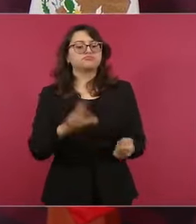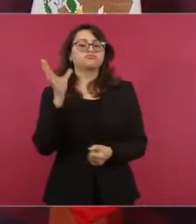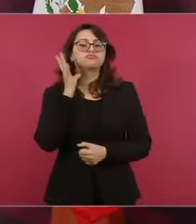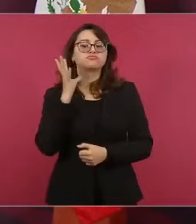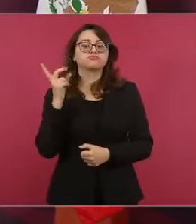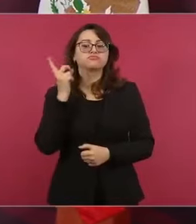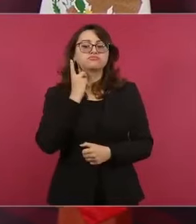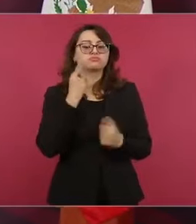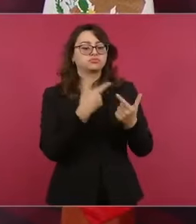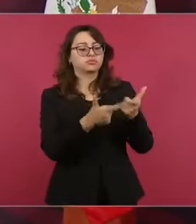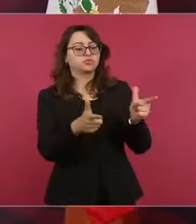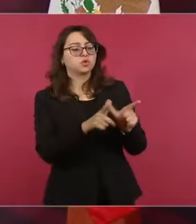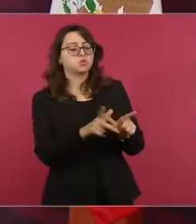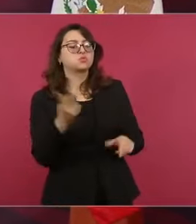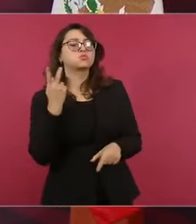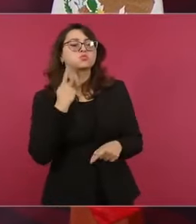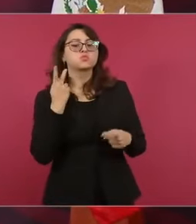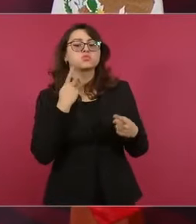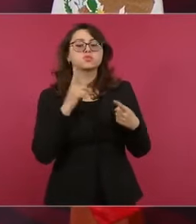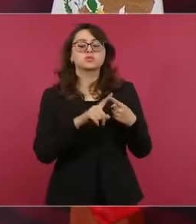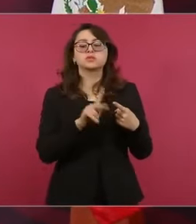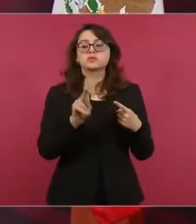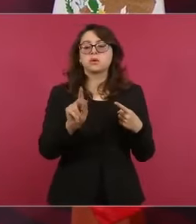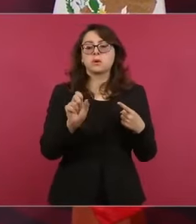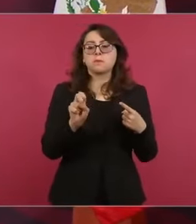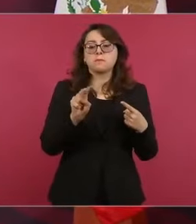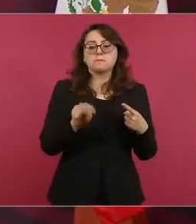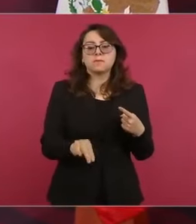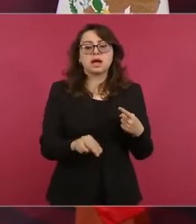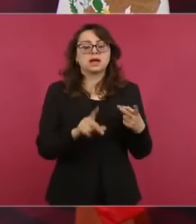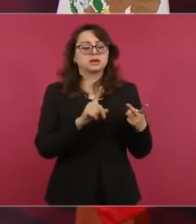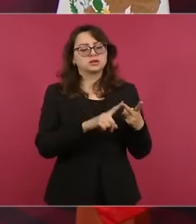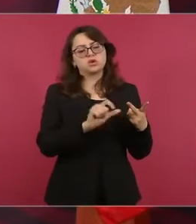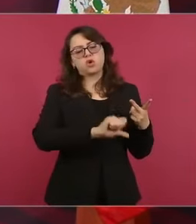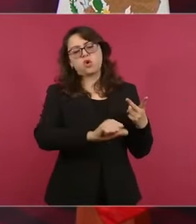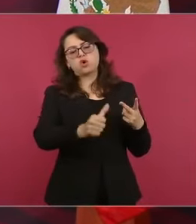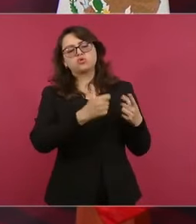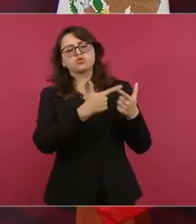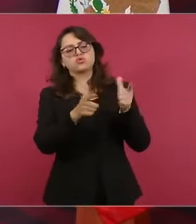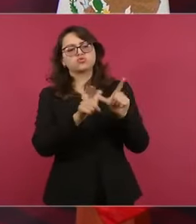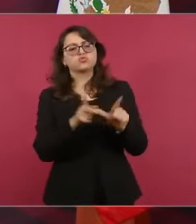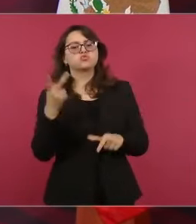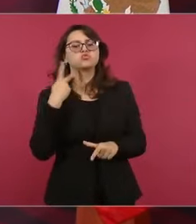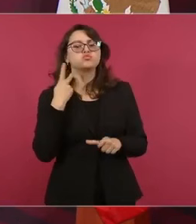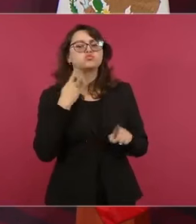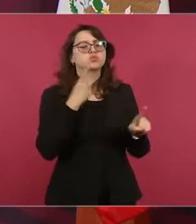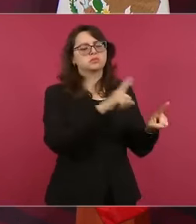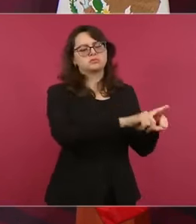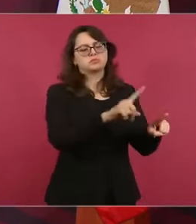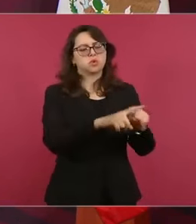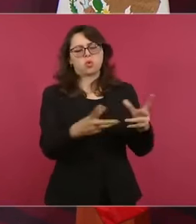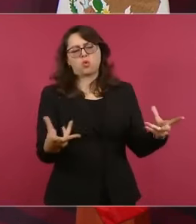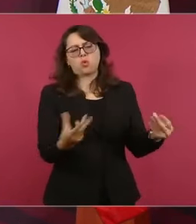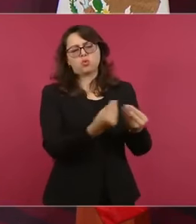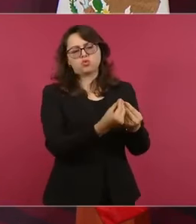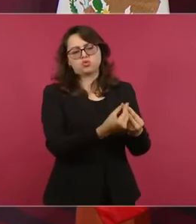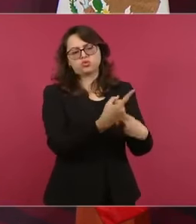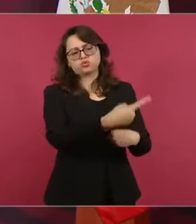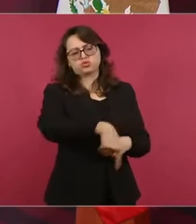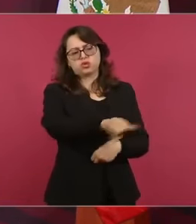diputados del PAN, legisladores del PAN y de otros partidos del mismo bloque conservador,